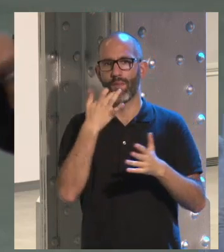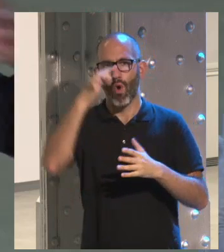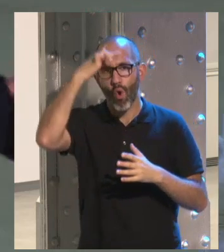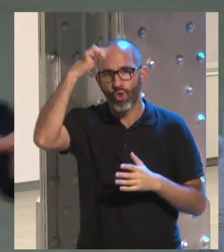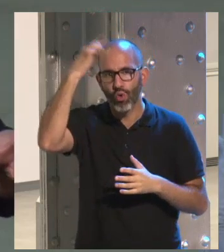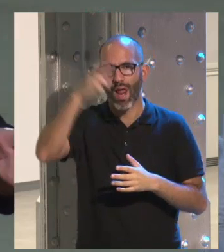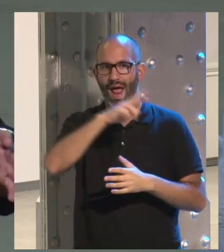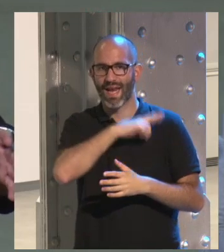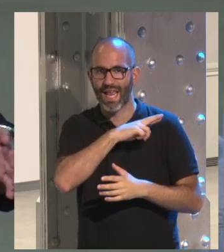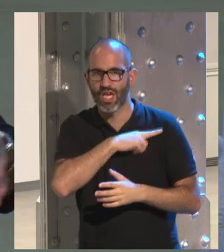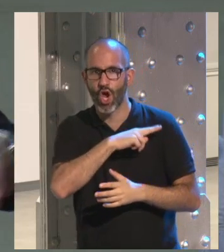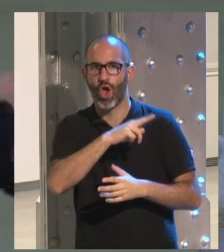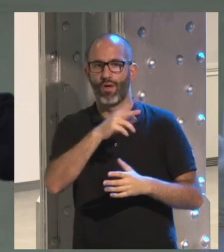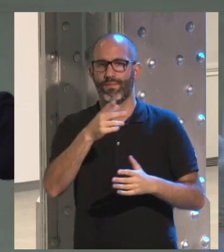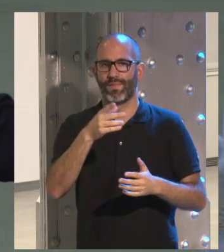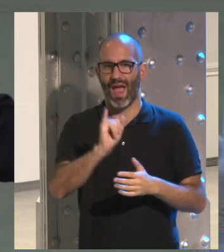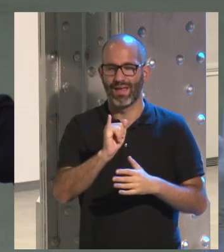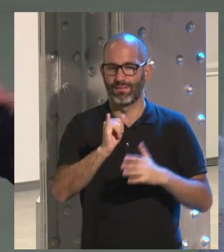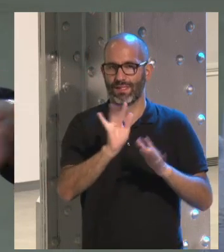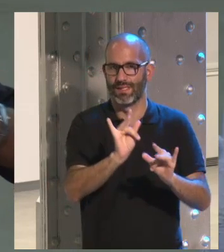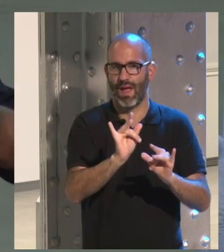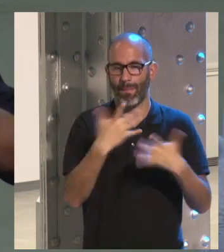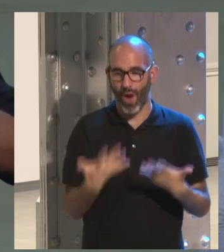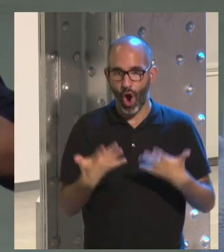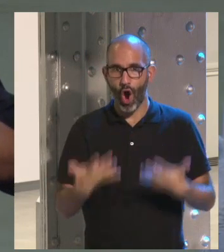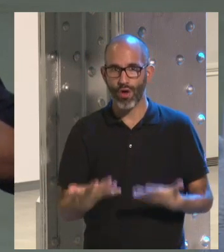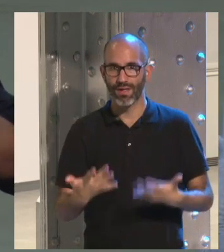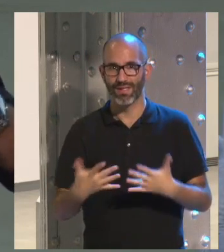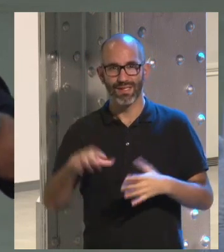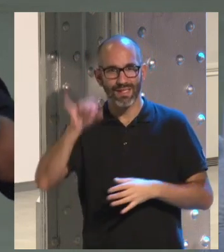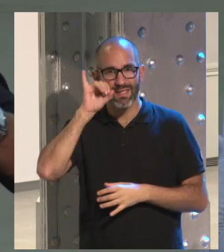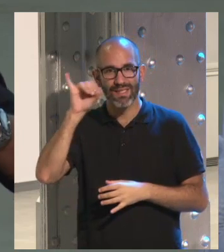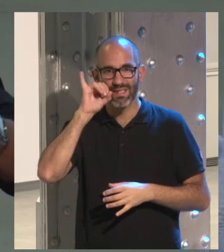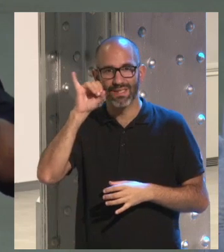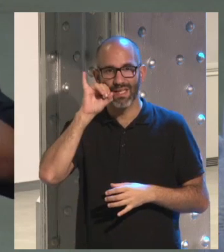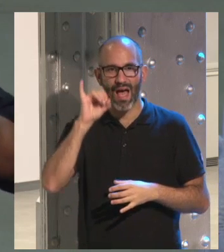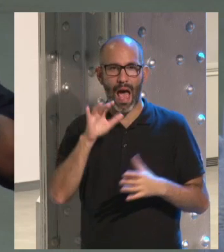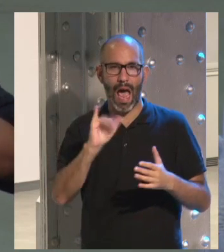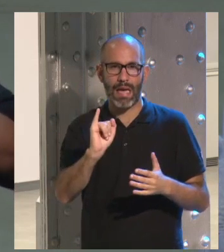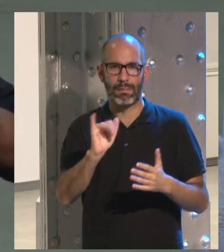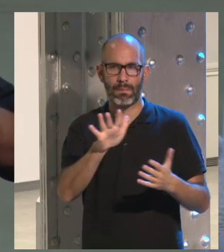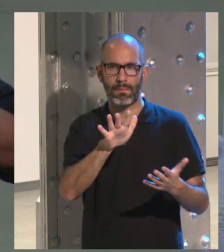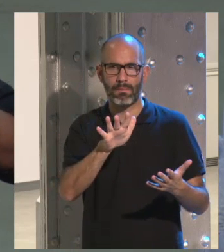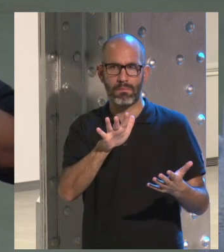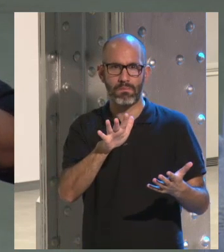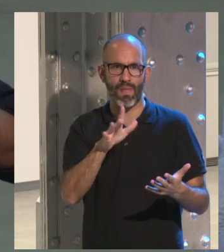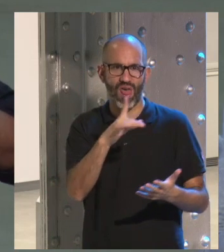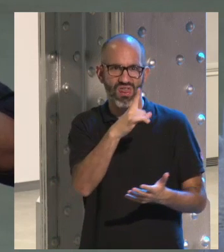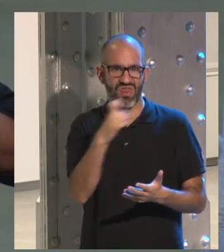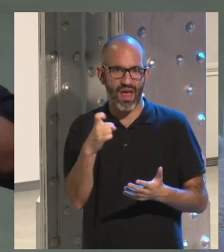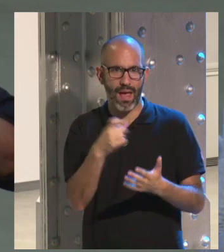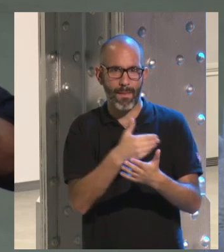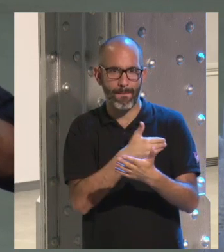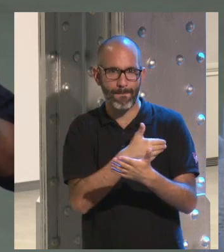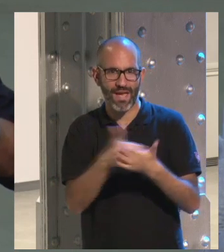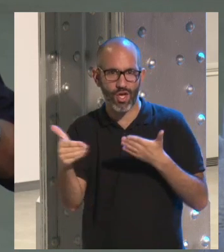unas religiones etcétera pero hoy Instagram habrá 100 millones de usuarios